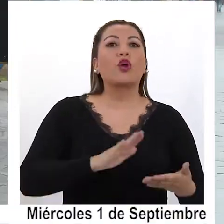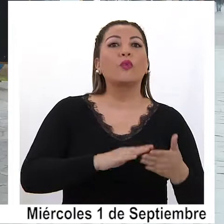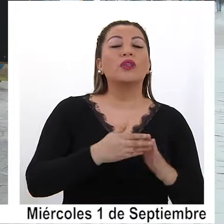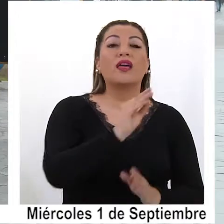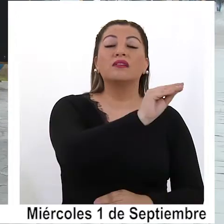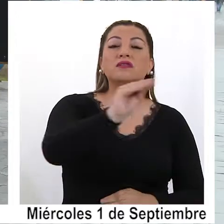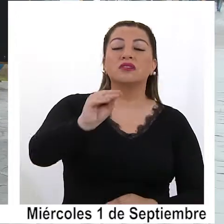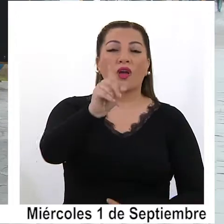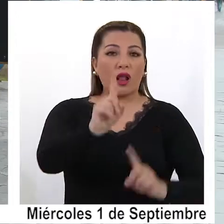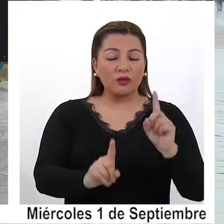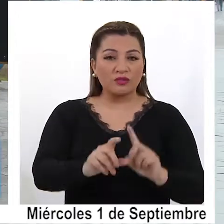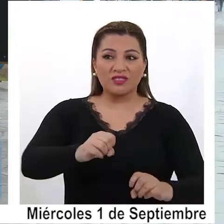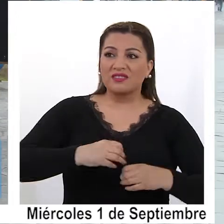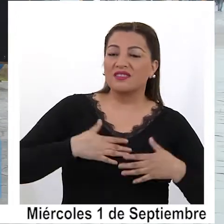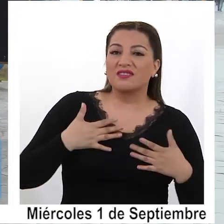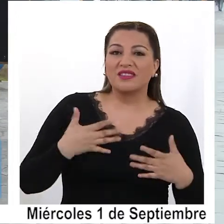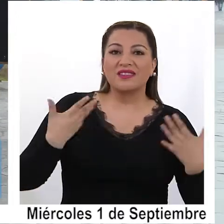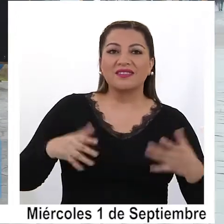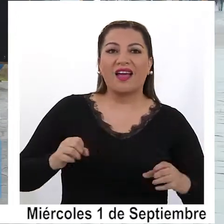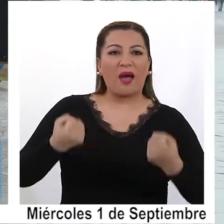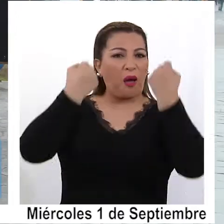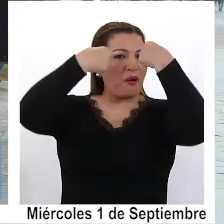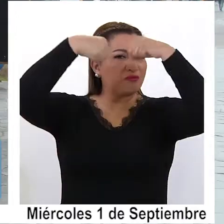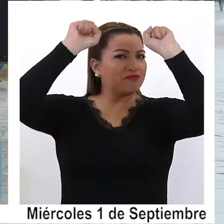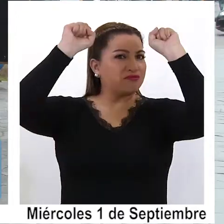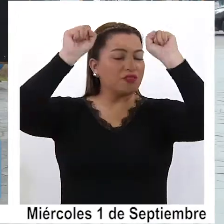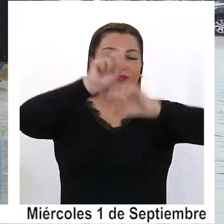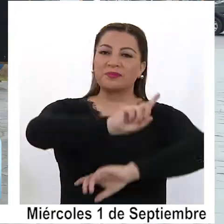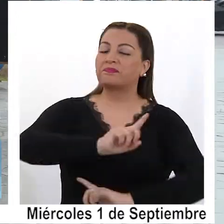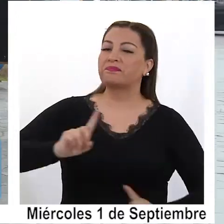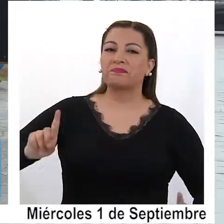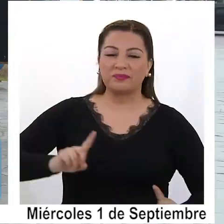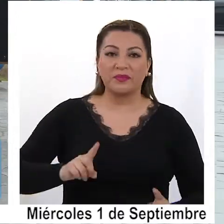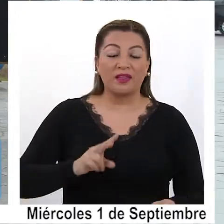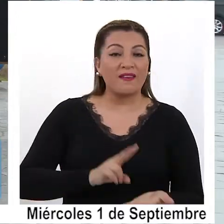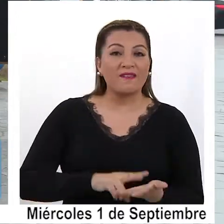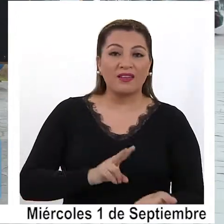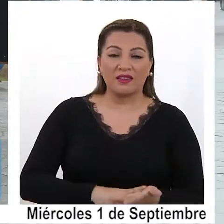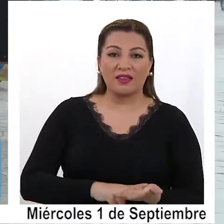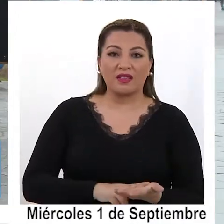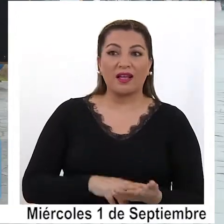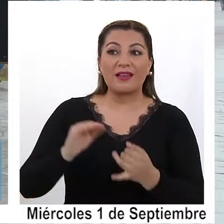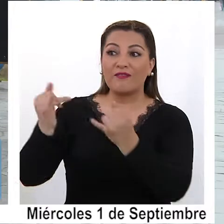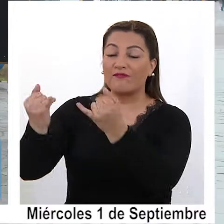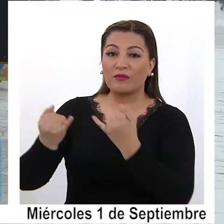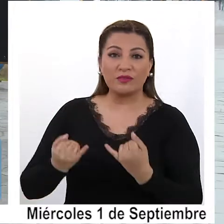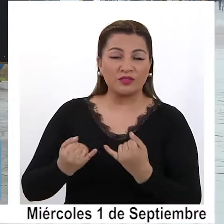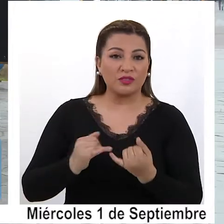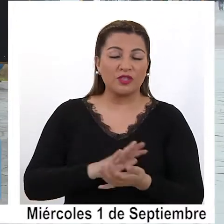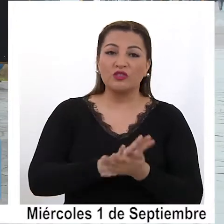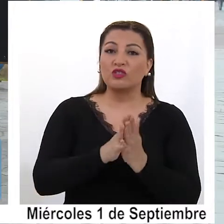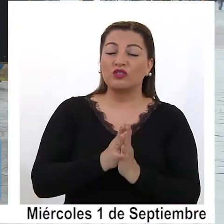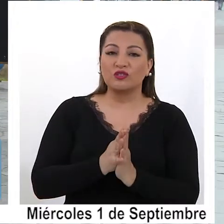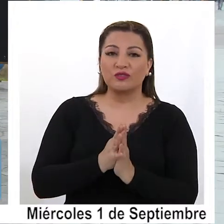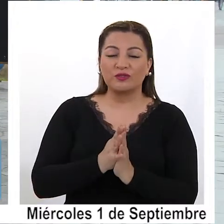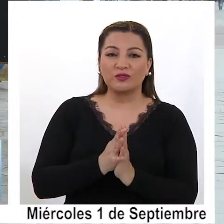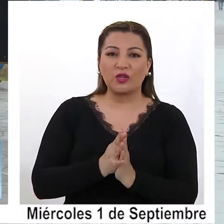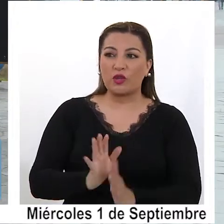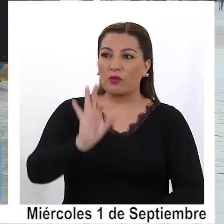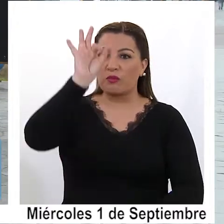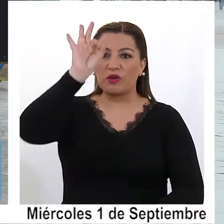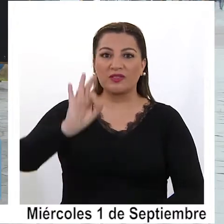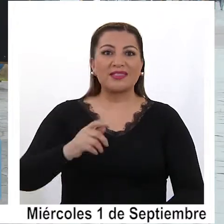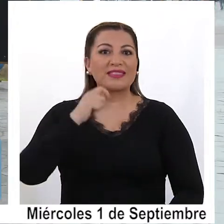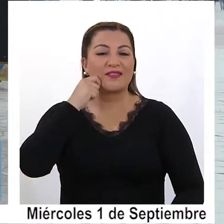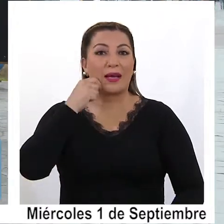a no sentirse que estamos ganando esta batalla, que si bien es cierto los antecedentes y toda la información da cuenta